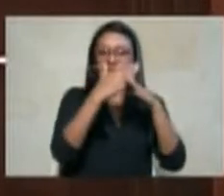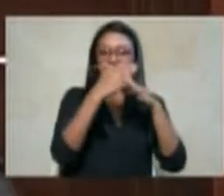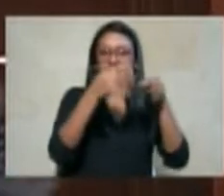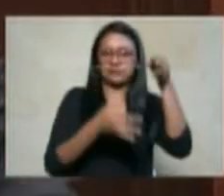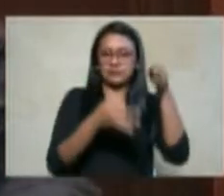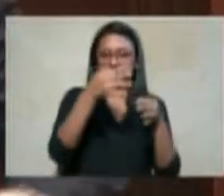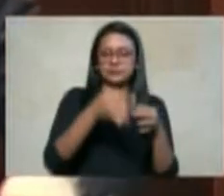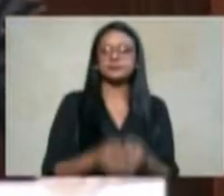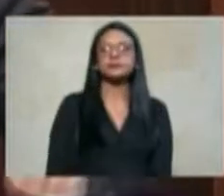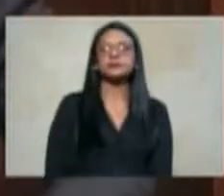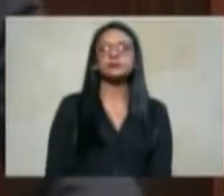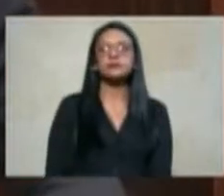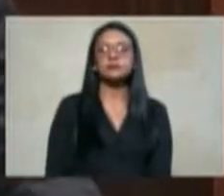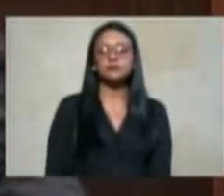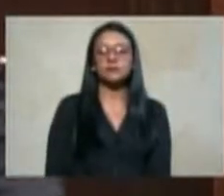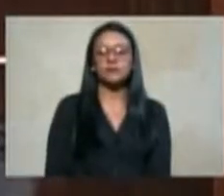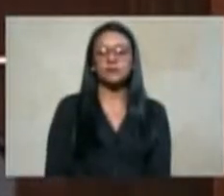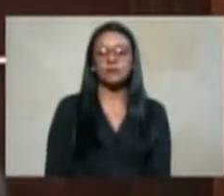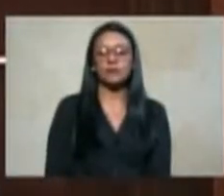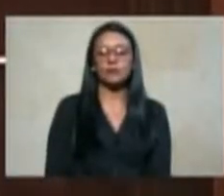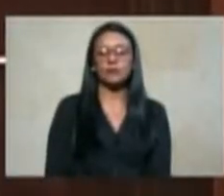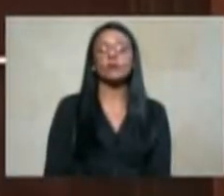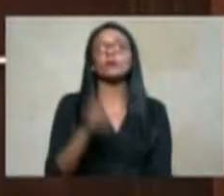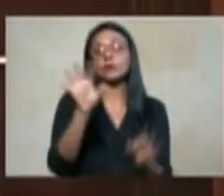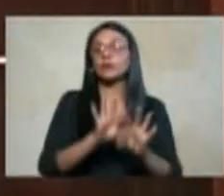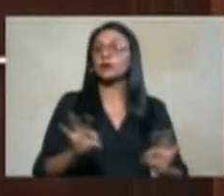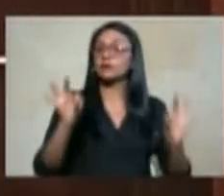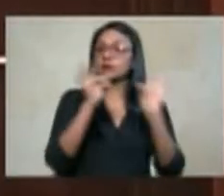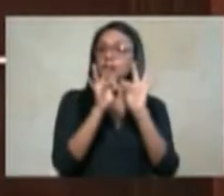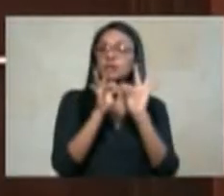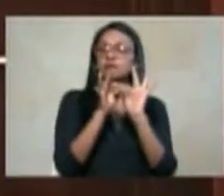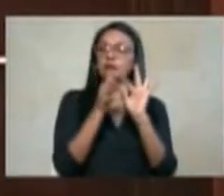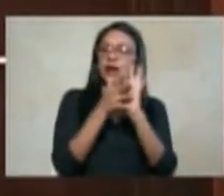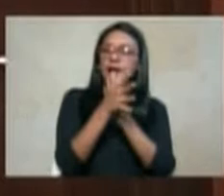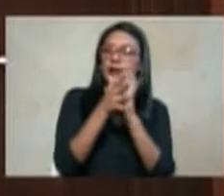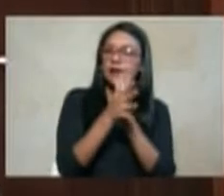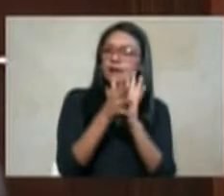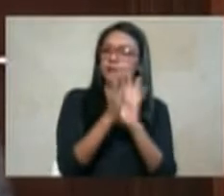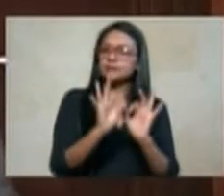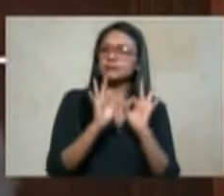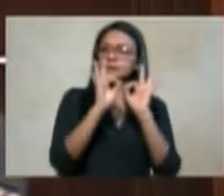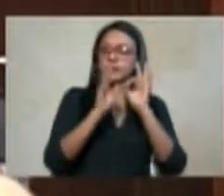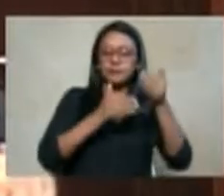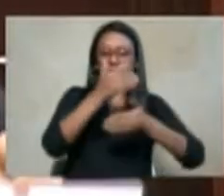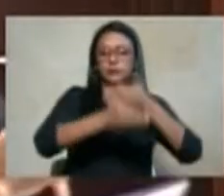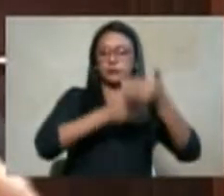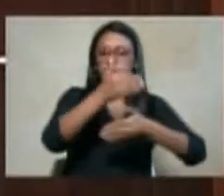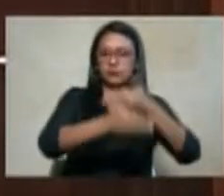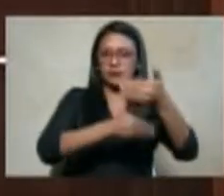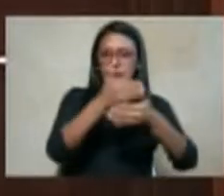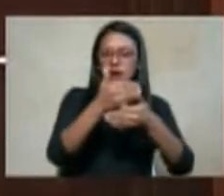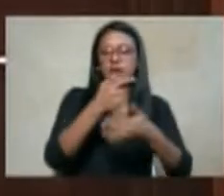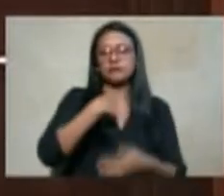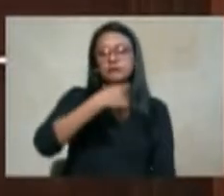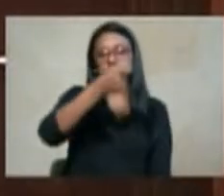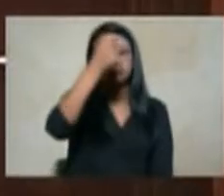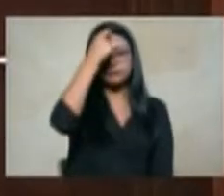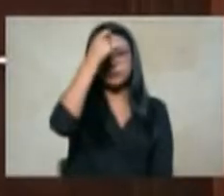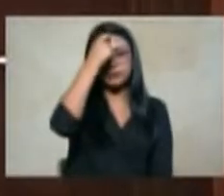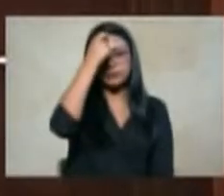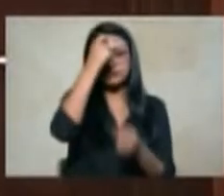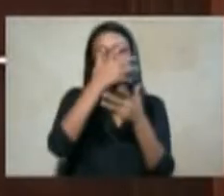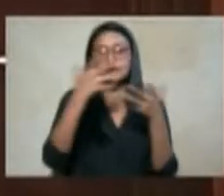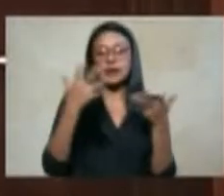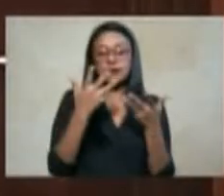me parece importante hablar de las garantías procesales teniendo también presente entonces que en materia de restitución de